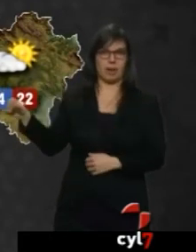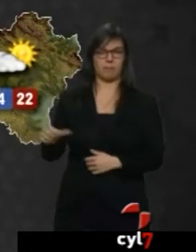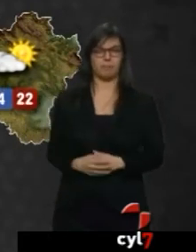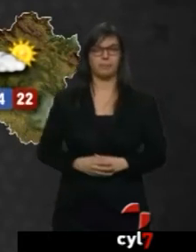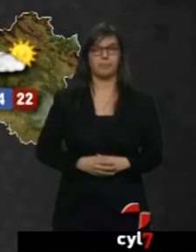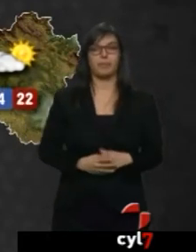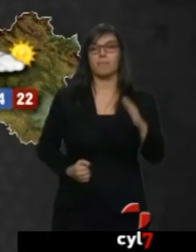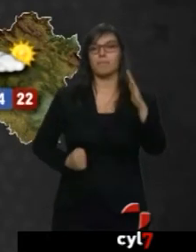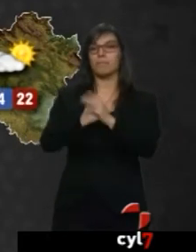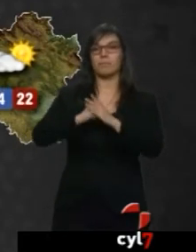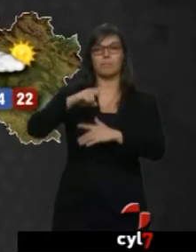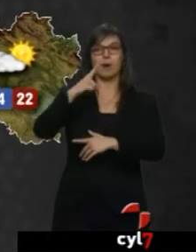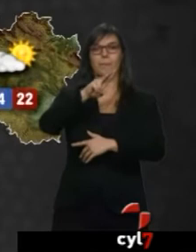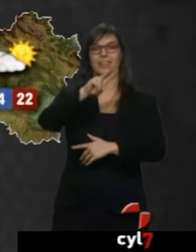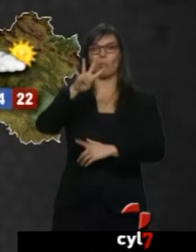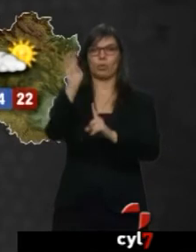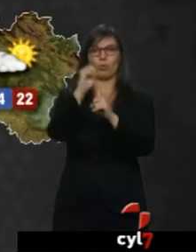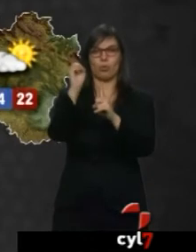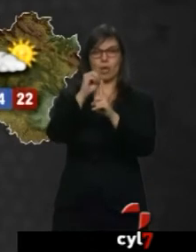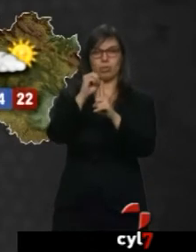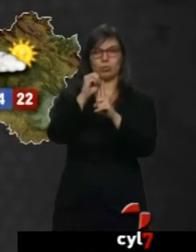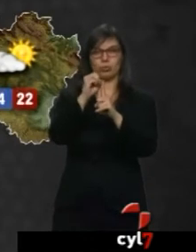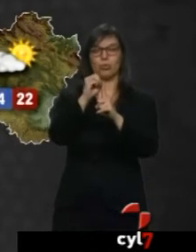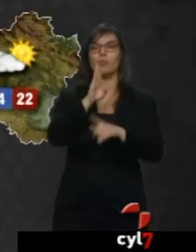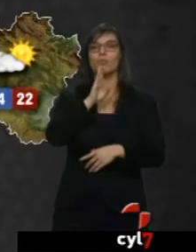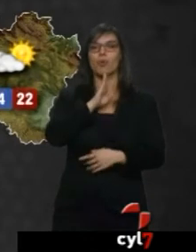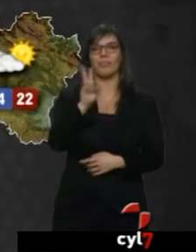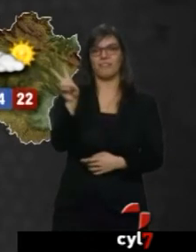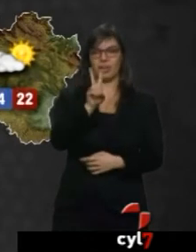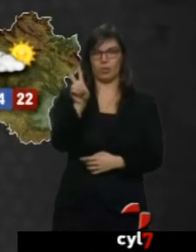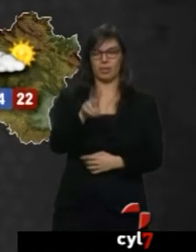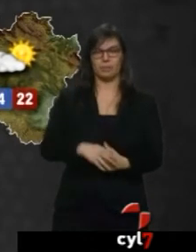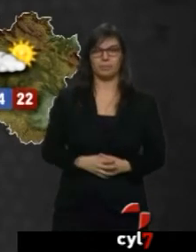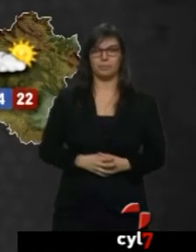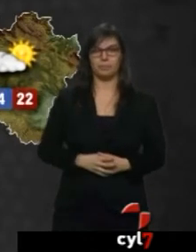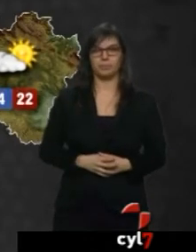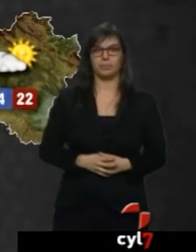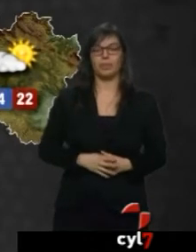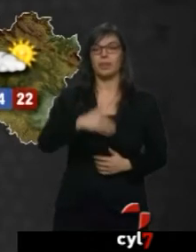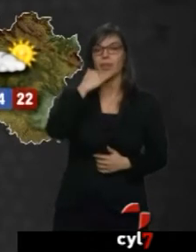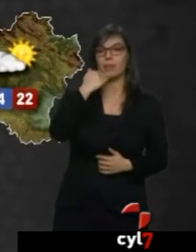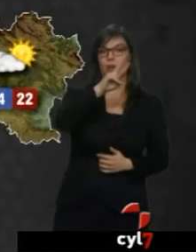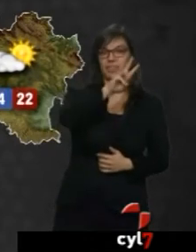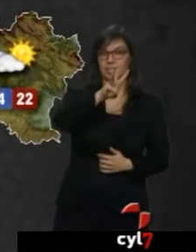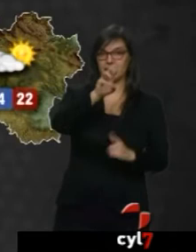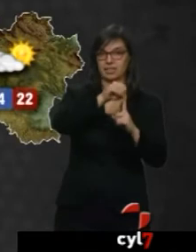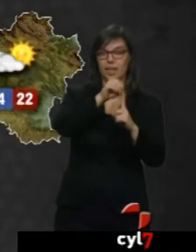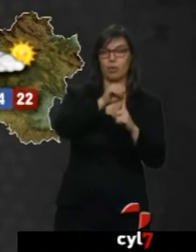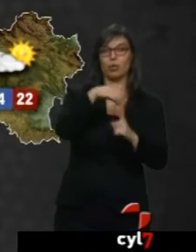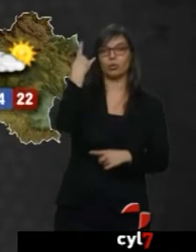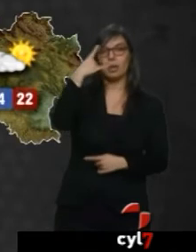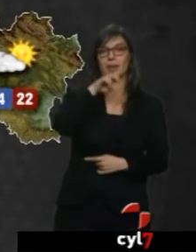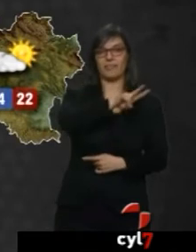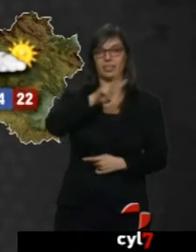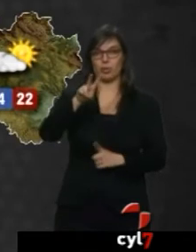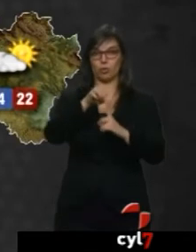alta será de 24 grados y la registrarán en Valladolid. Cerca le siguen Zamora con 23, Salamanca con 22 y